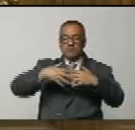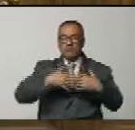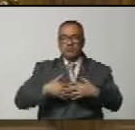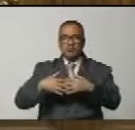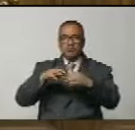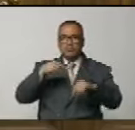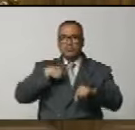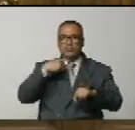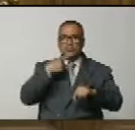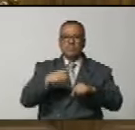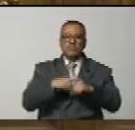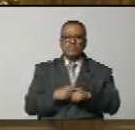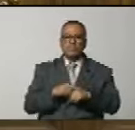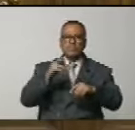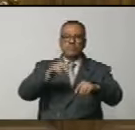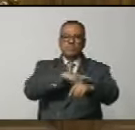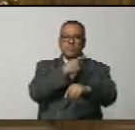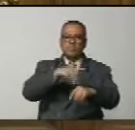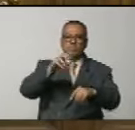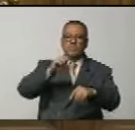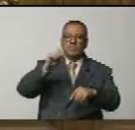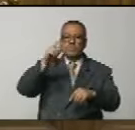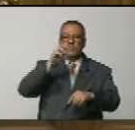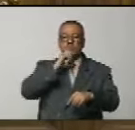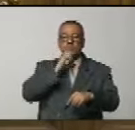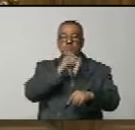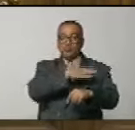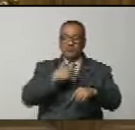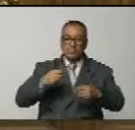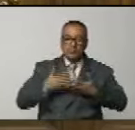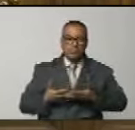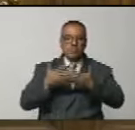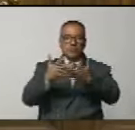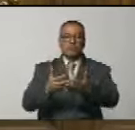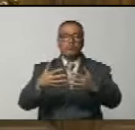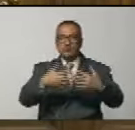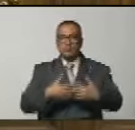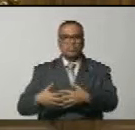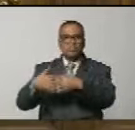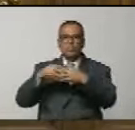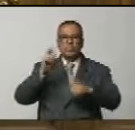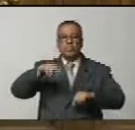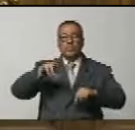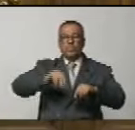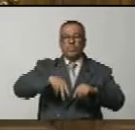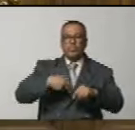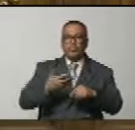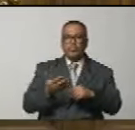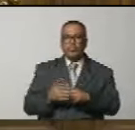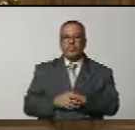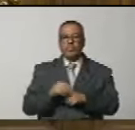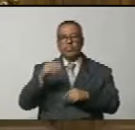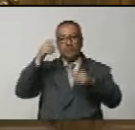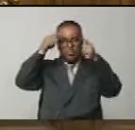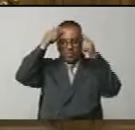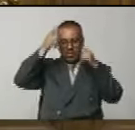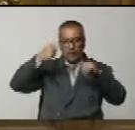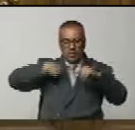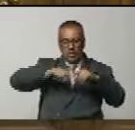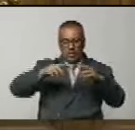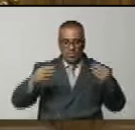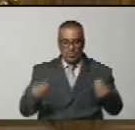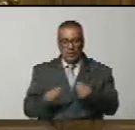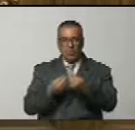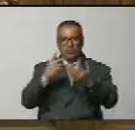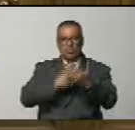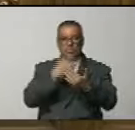lo dice el poeta de oro, porque querían entregarlos a norteamericanos pero jamás podrán. Chávez se encuentra con ellos